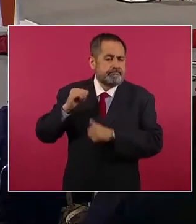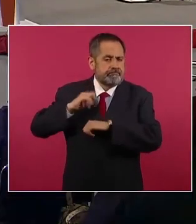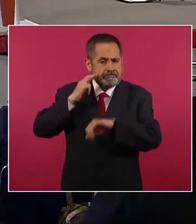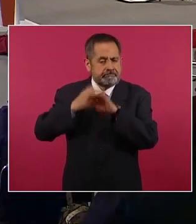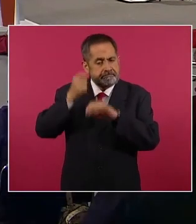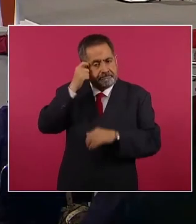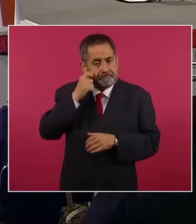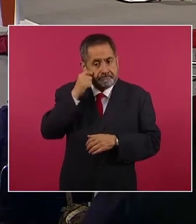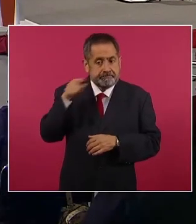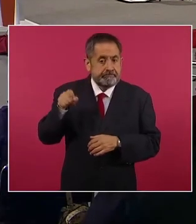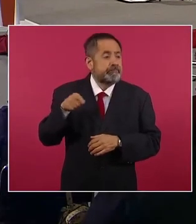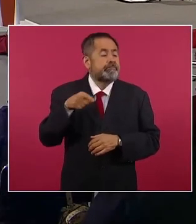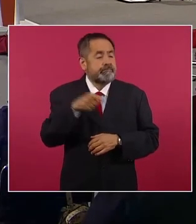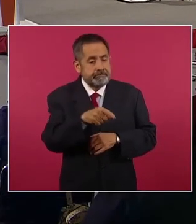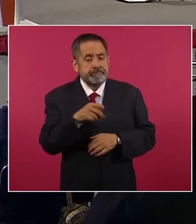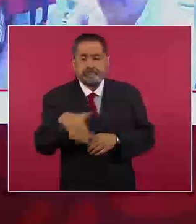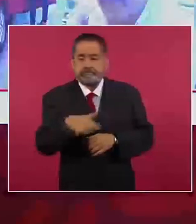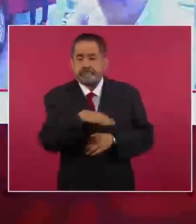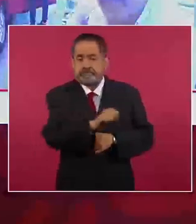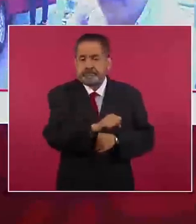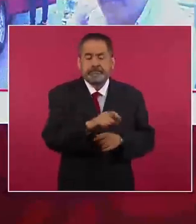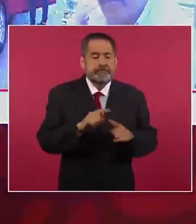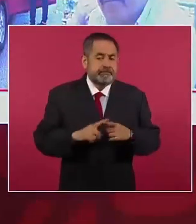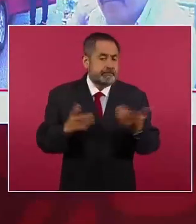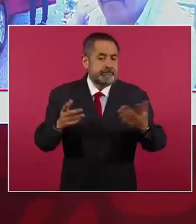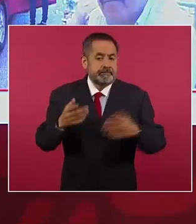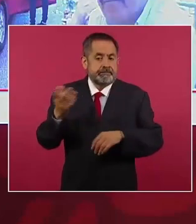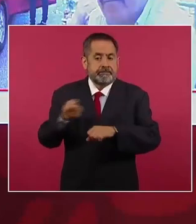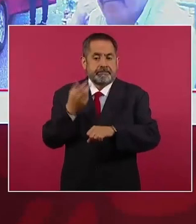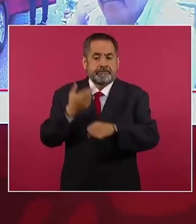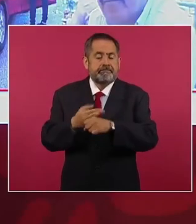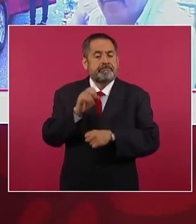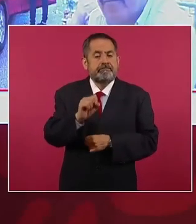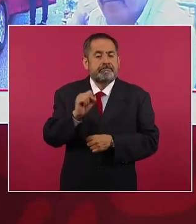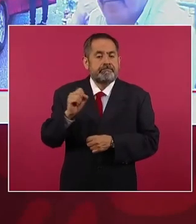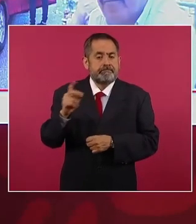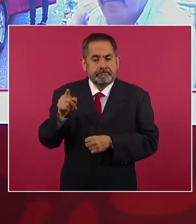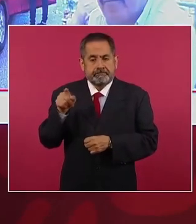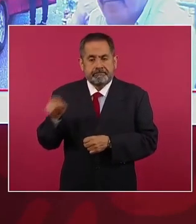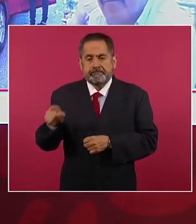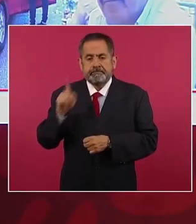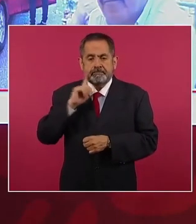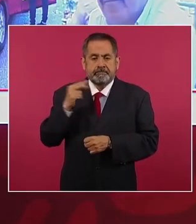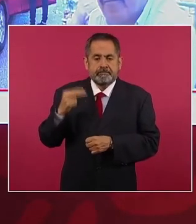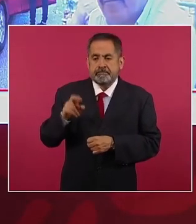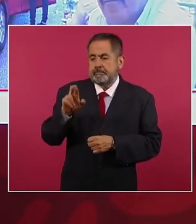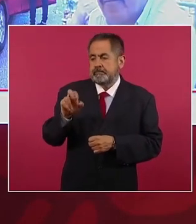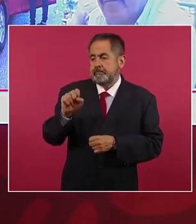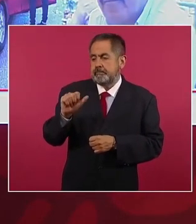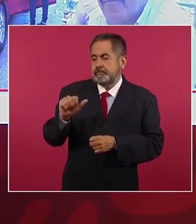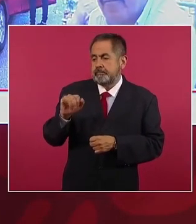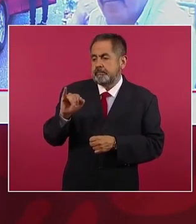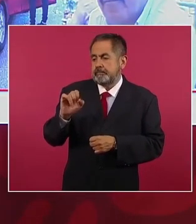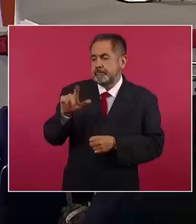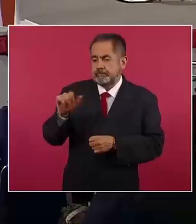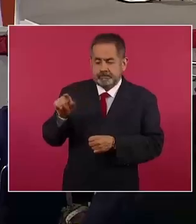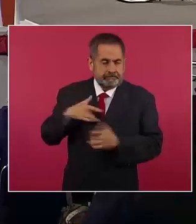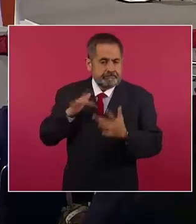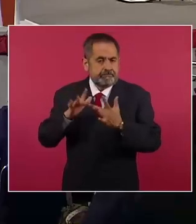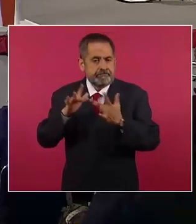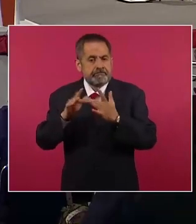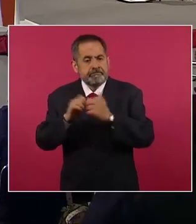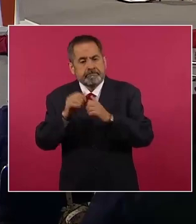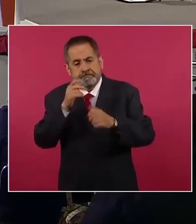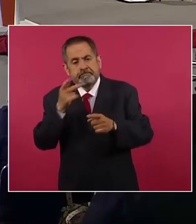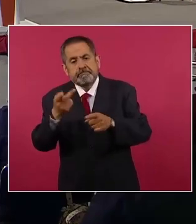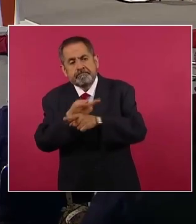Guerrero, con la cual, por disposición de la secretaria de Seguridad, Rosa Isela, hemos estado muy en comunicación también con